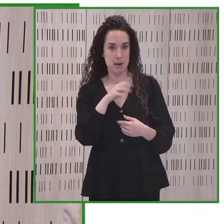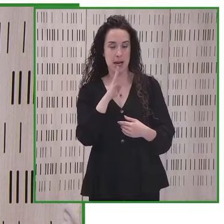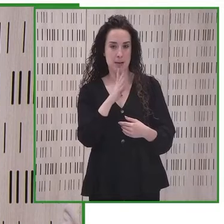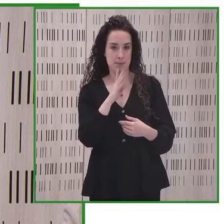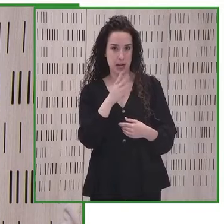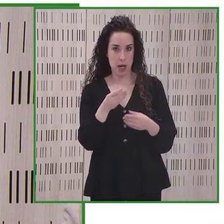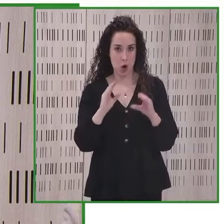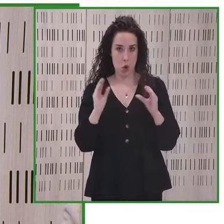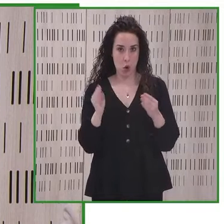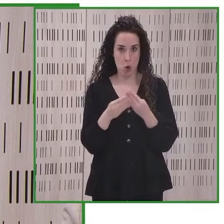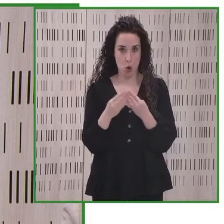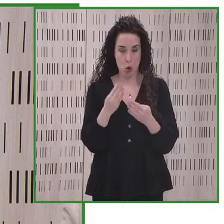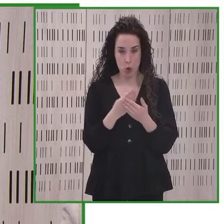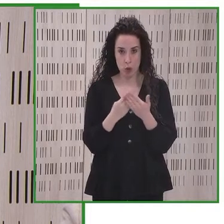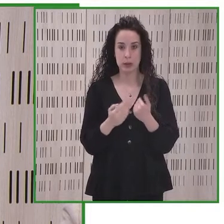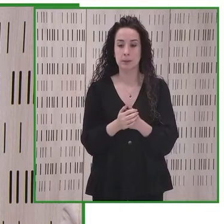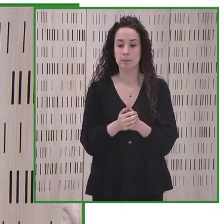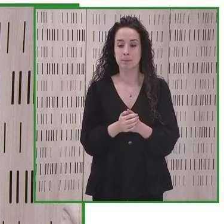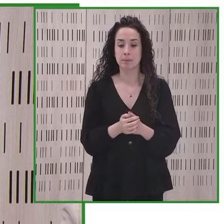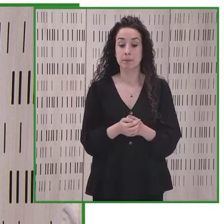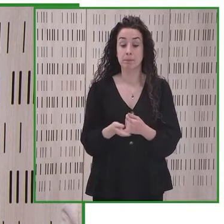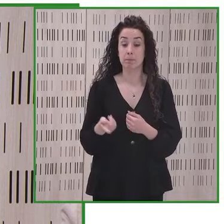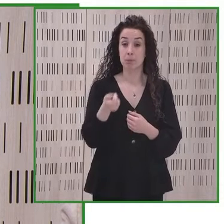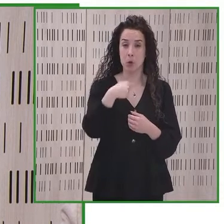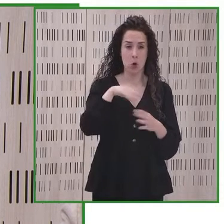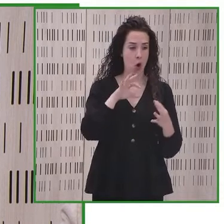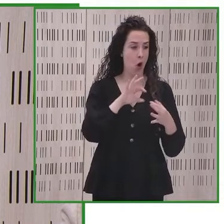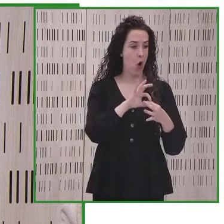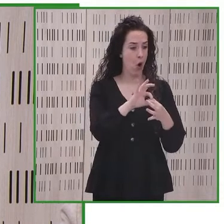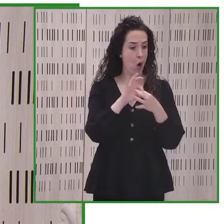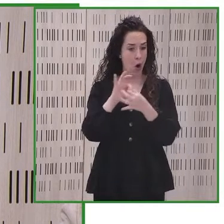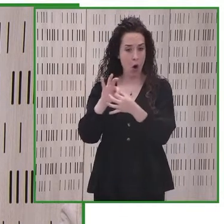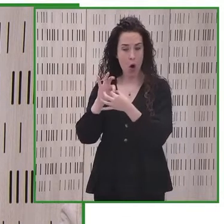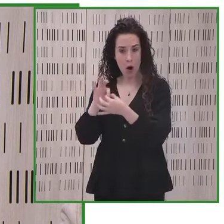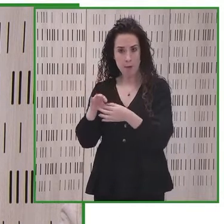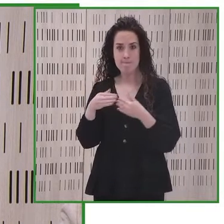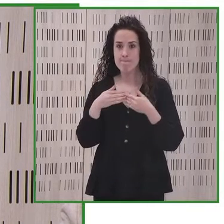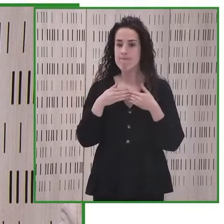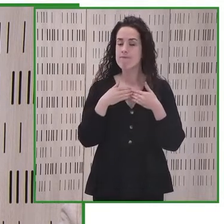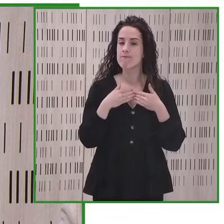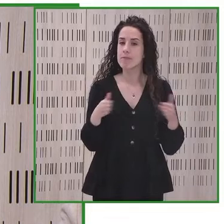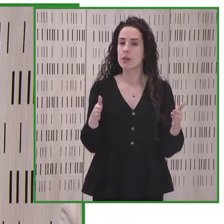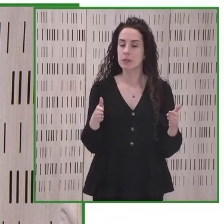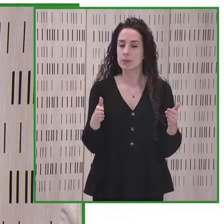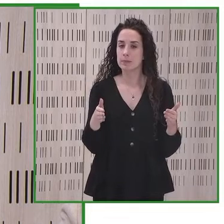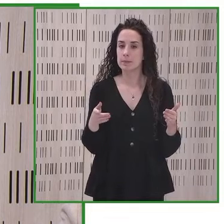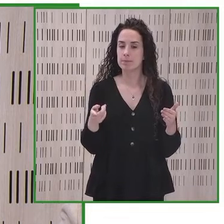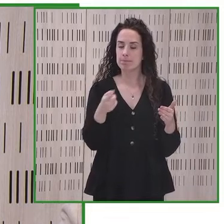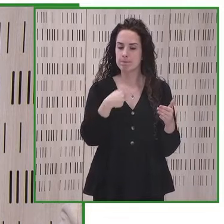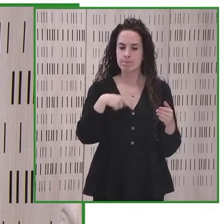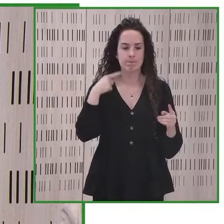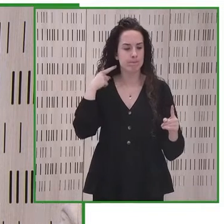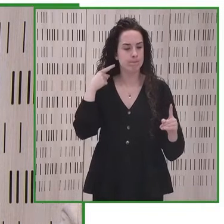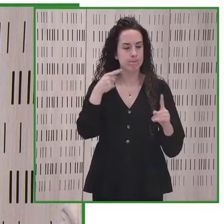años sobre este tema, tanto en las comunidades hispanohablantes y en las comunidades angloparlantes. Entonces,